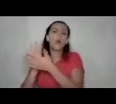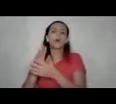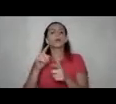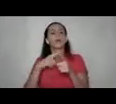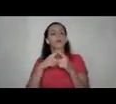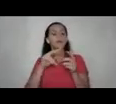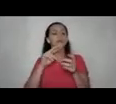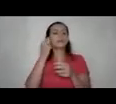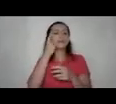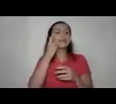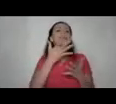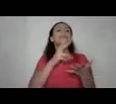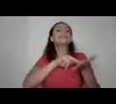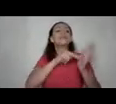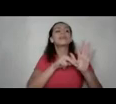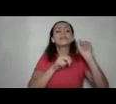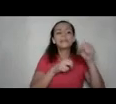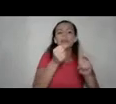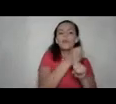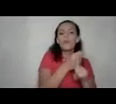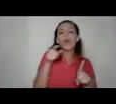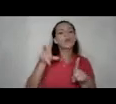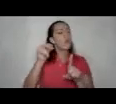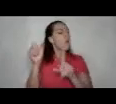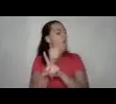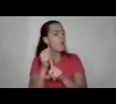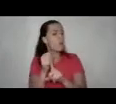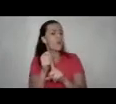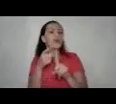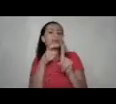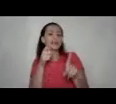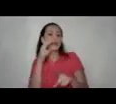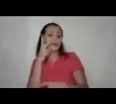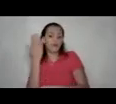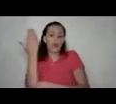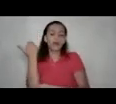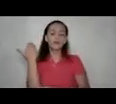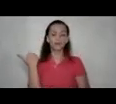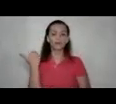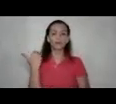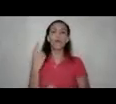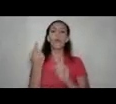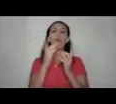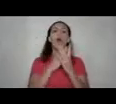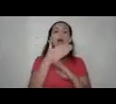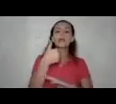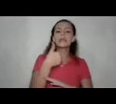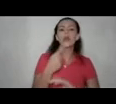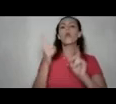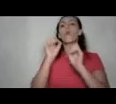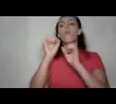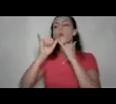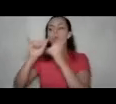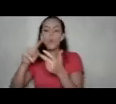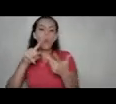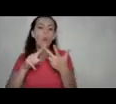y qué no es violencia esto constituye o no constituye hasta lo que veíamos anteriormente qué canales tengo dónde se puede hacer una denuncia cómo